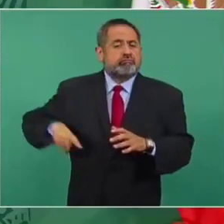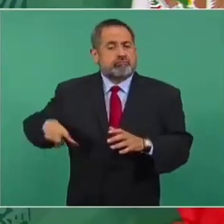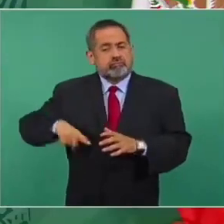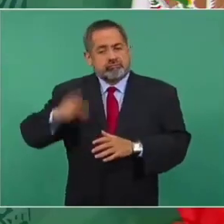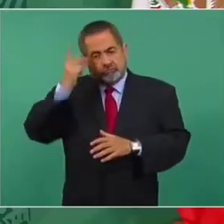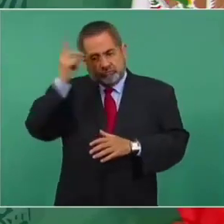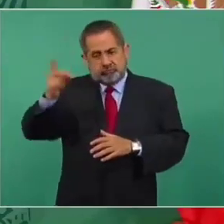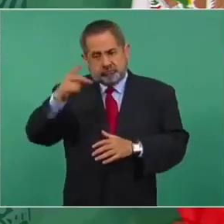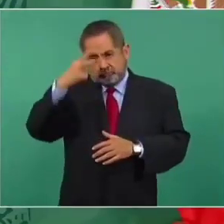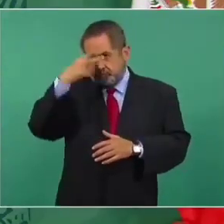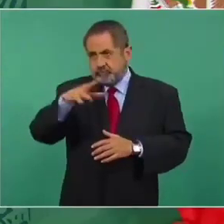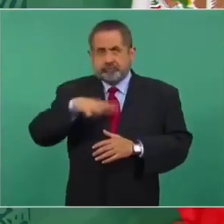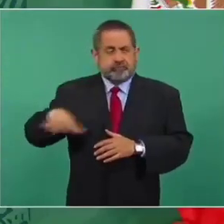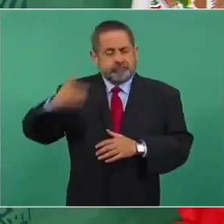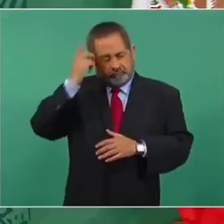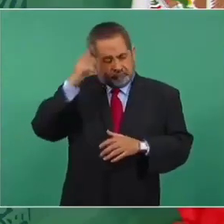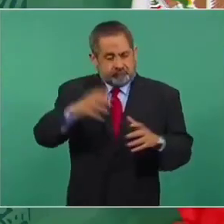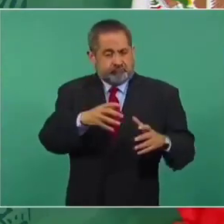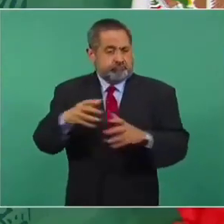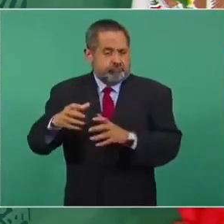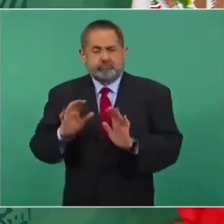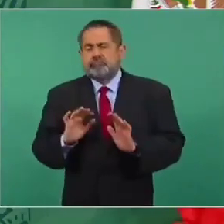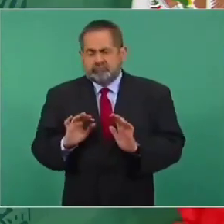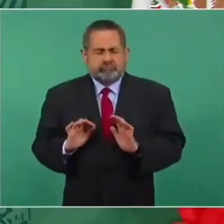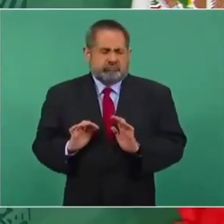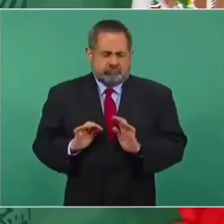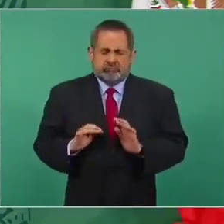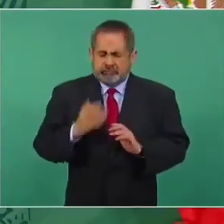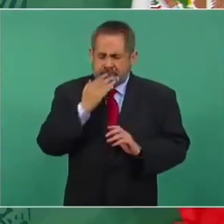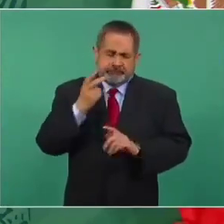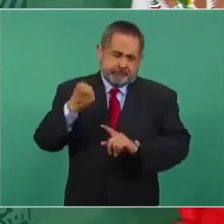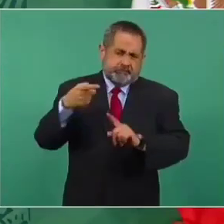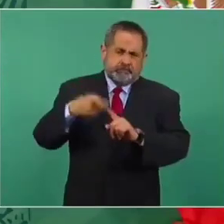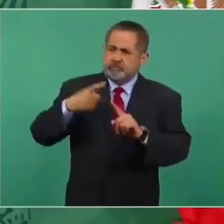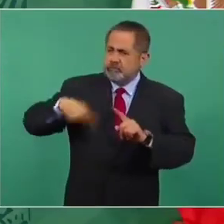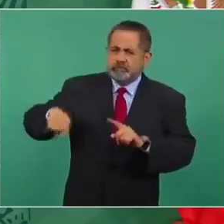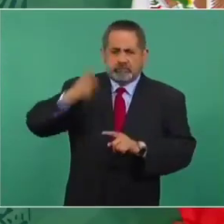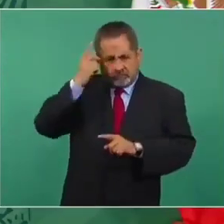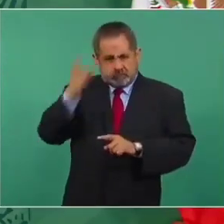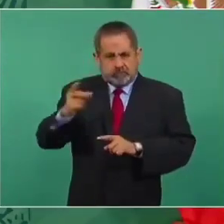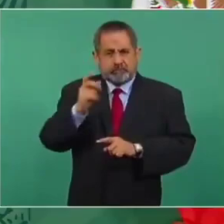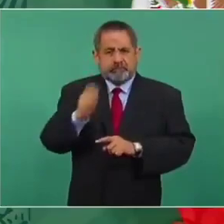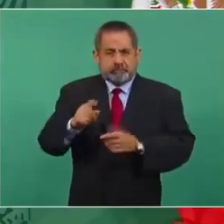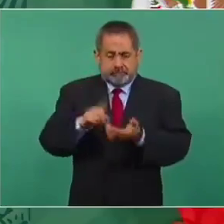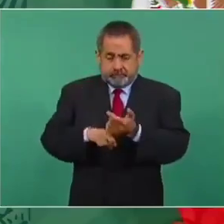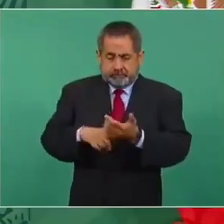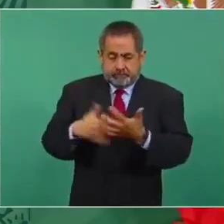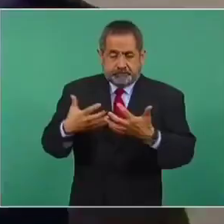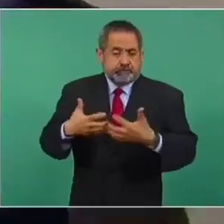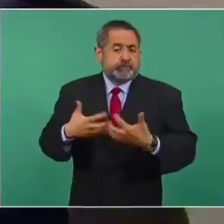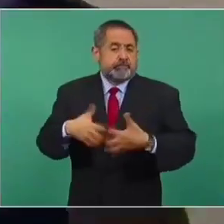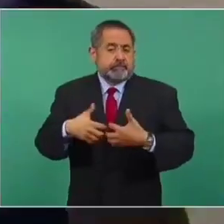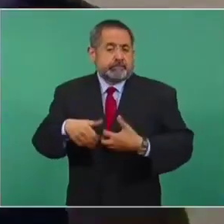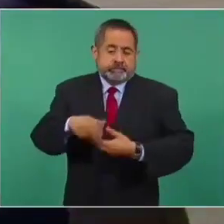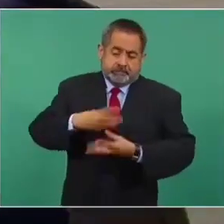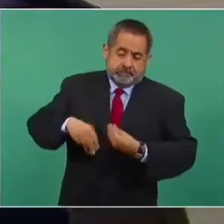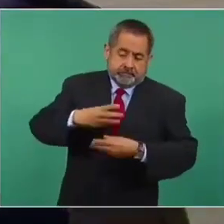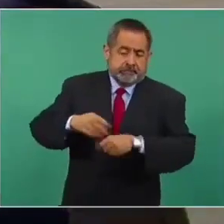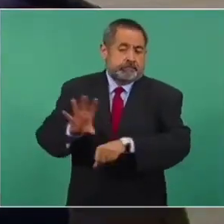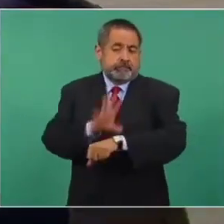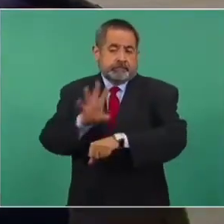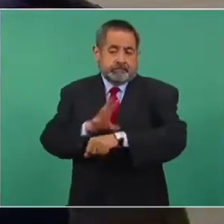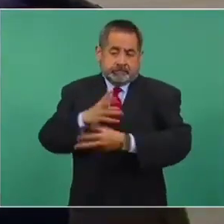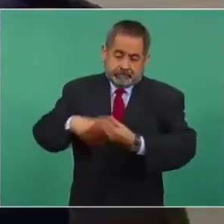y que la generación, la distribución de la energía eléctrica